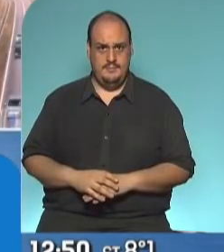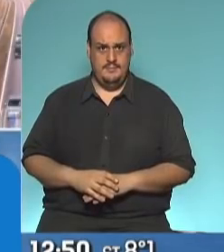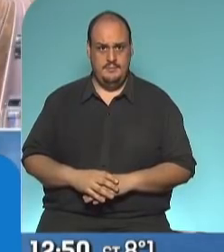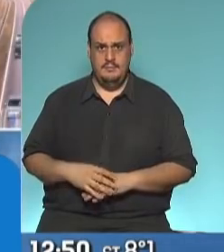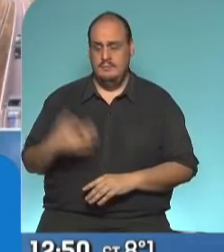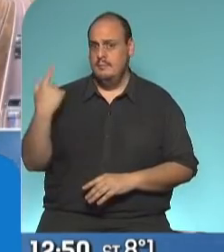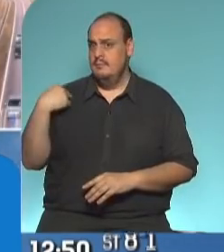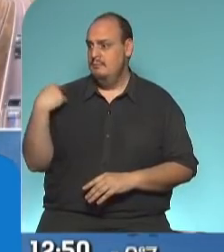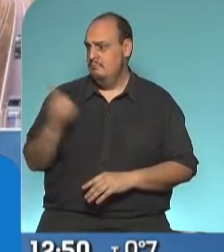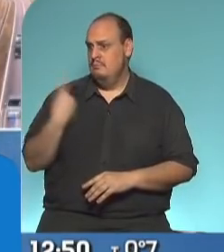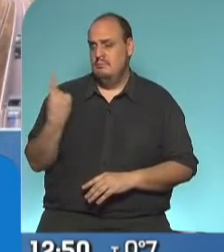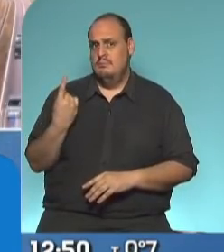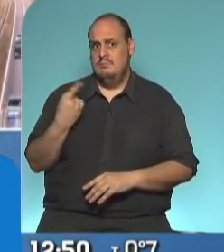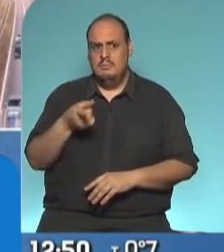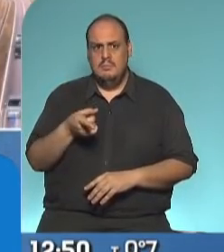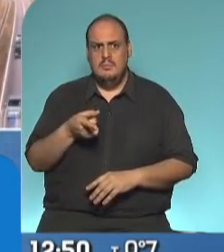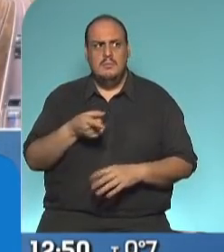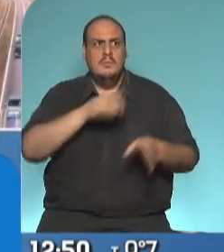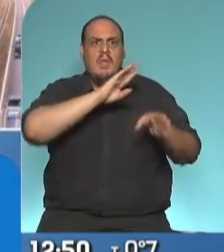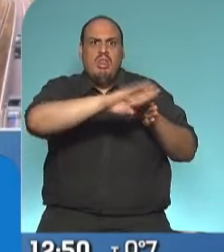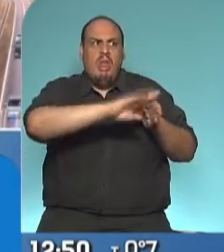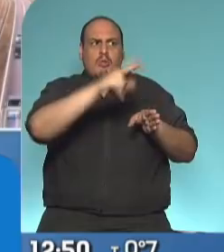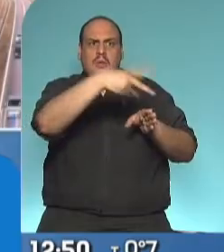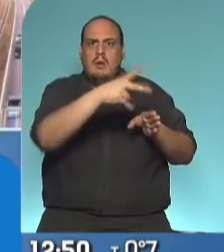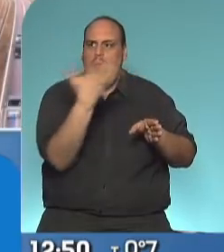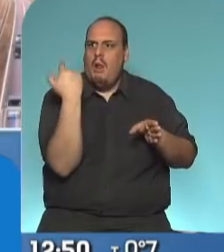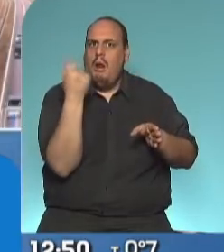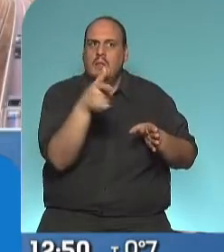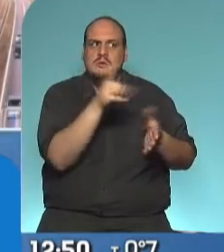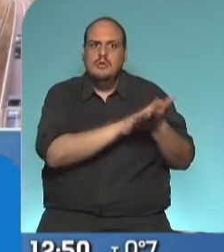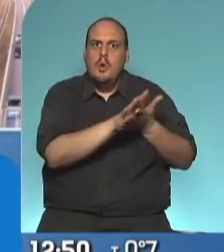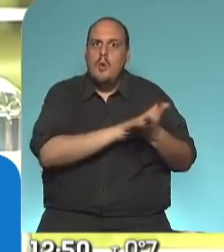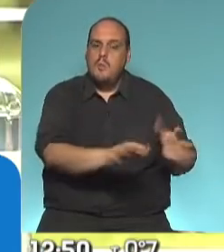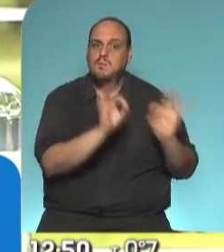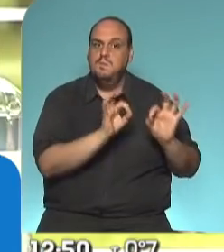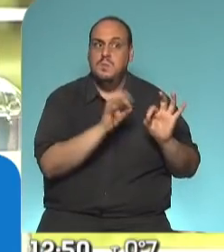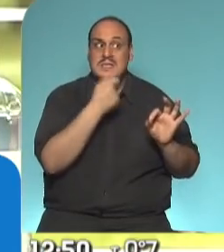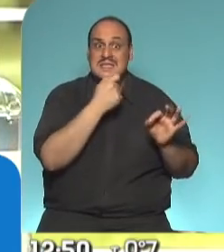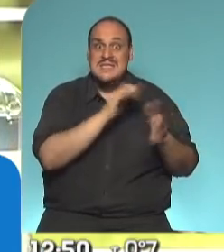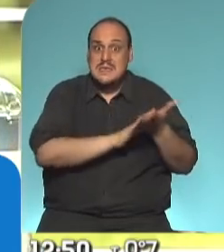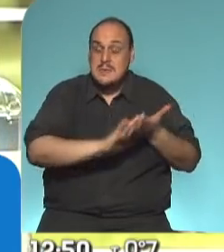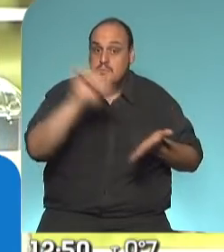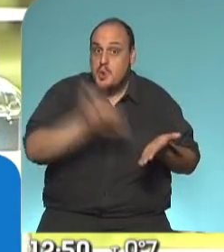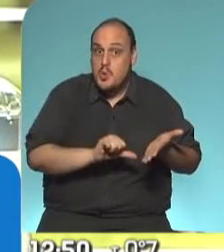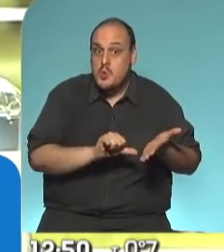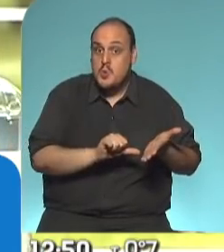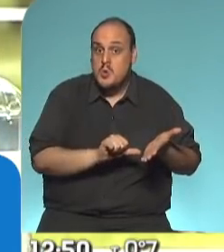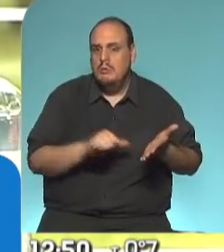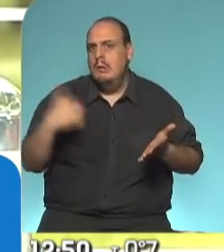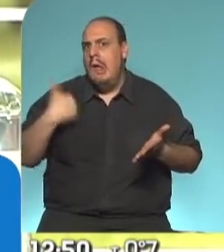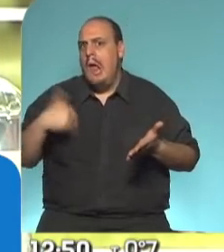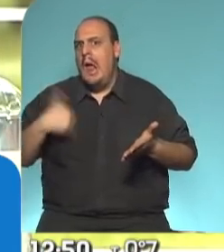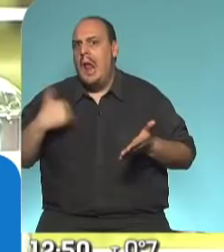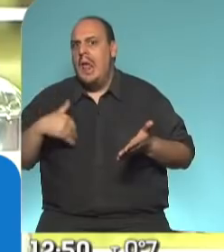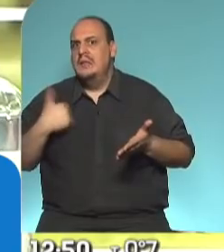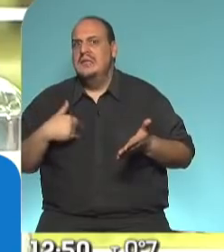Acabamos de resolver un problema con los acreedores externos que si no lo hubiéramos resuelto, obligaba a la Argentina